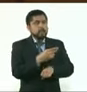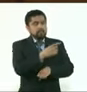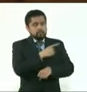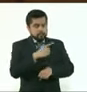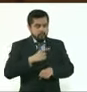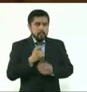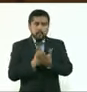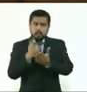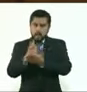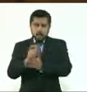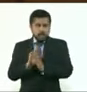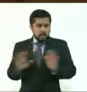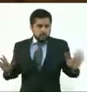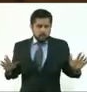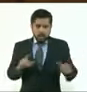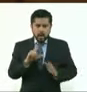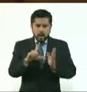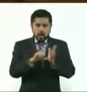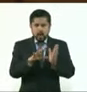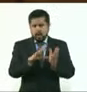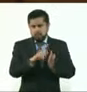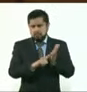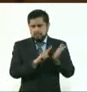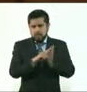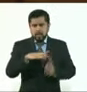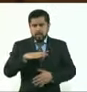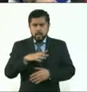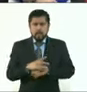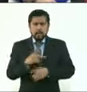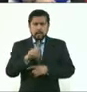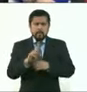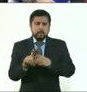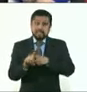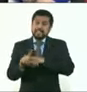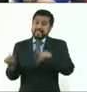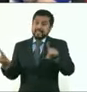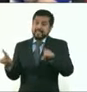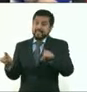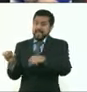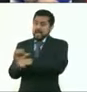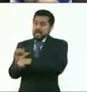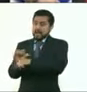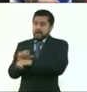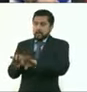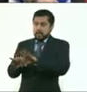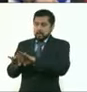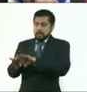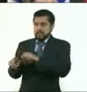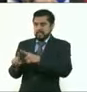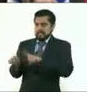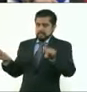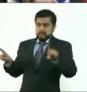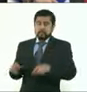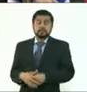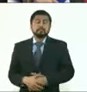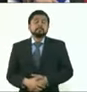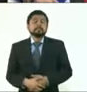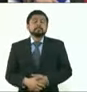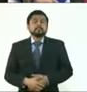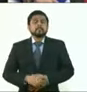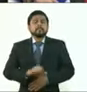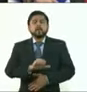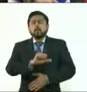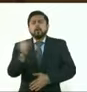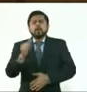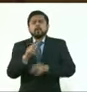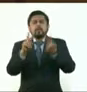Doctora, y… Y no tienen que ver con vehículos de trabajo, eso es muy, muy importante. Y preguntarle, en otro tema,